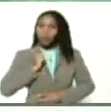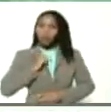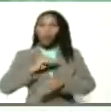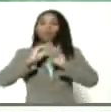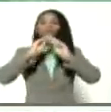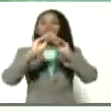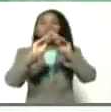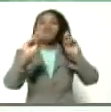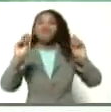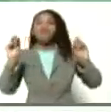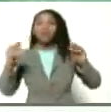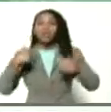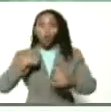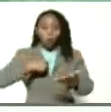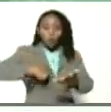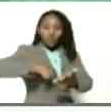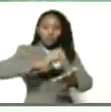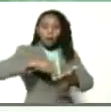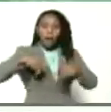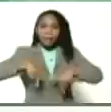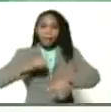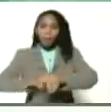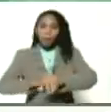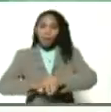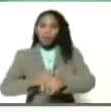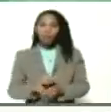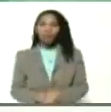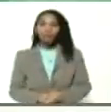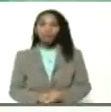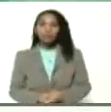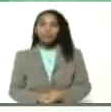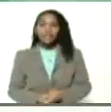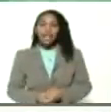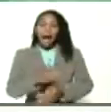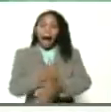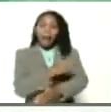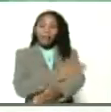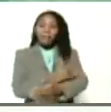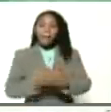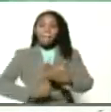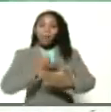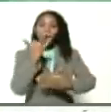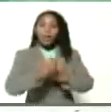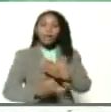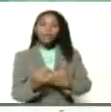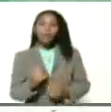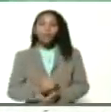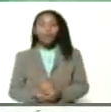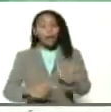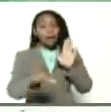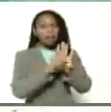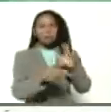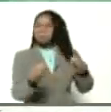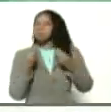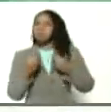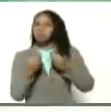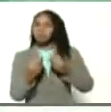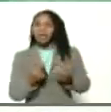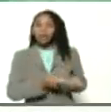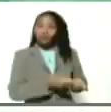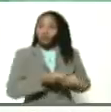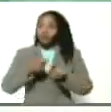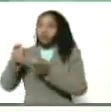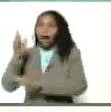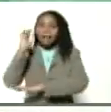que voy a firmar en este momento el anteproyecto de ley para llevarlo a la